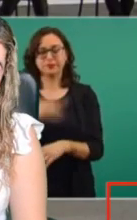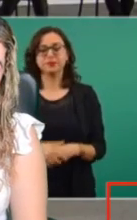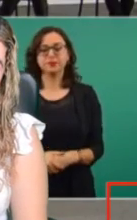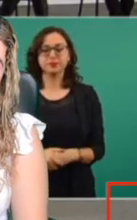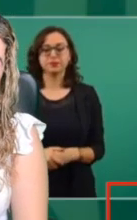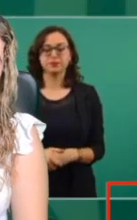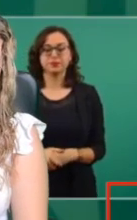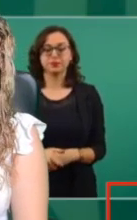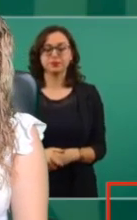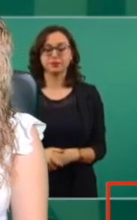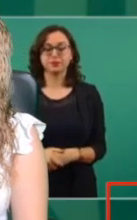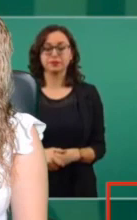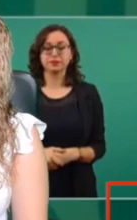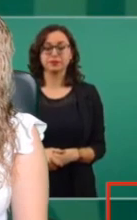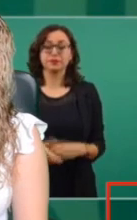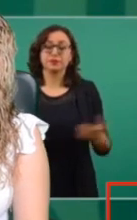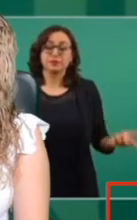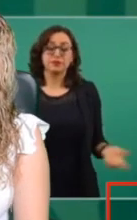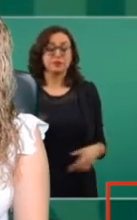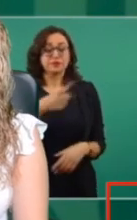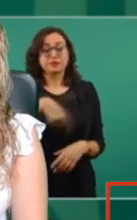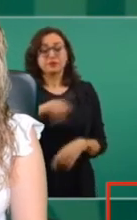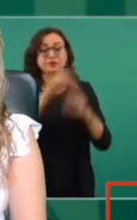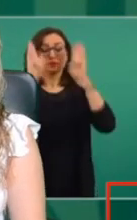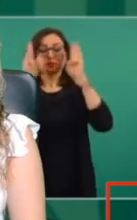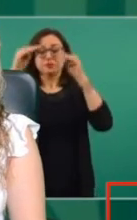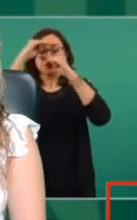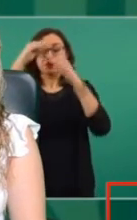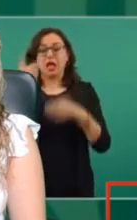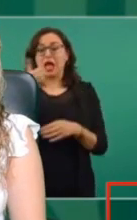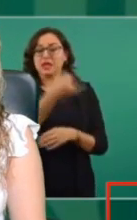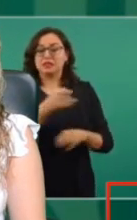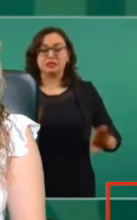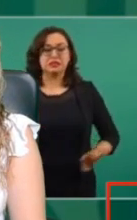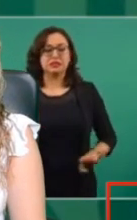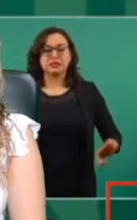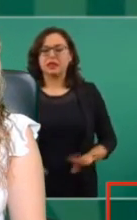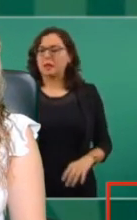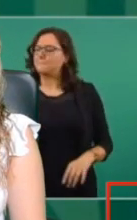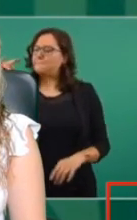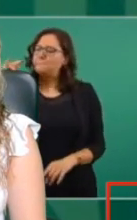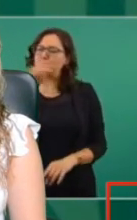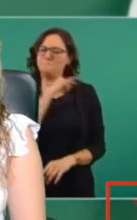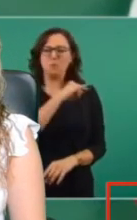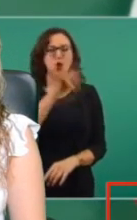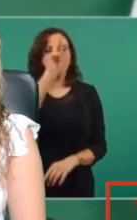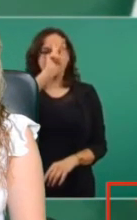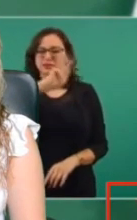Porque esa es una característica del conservadurismo, son muy hipócritas,